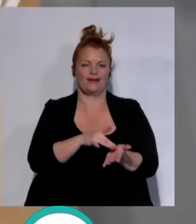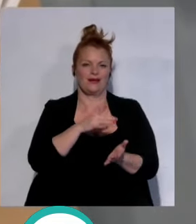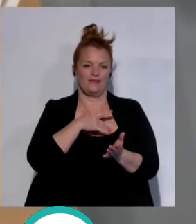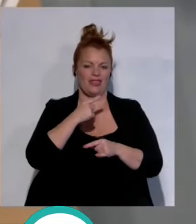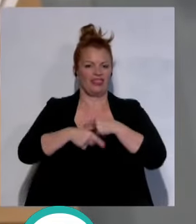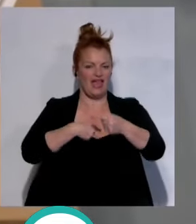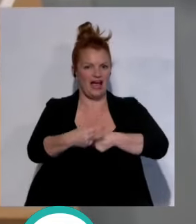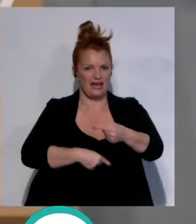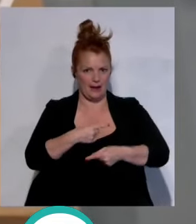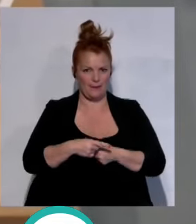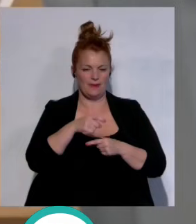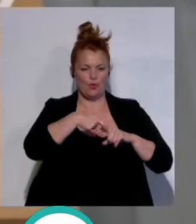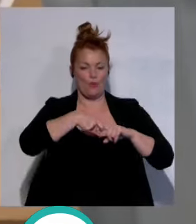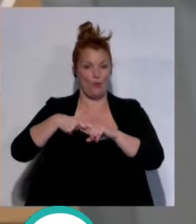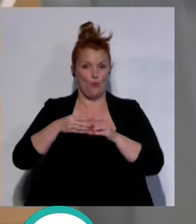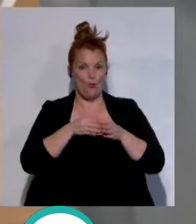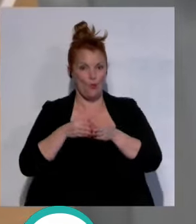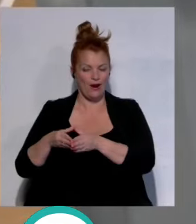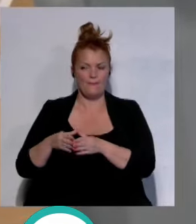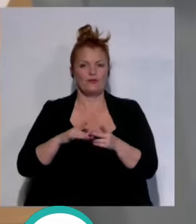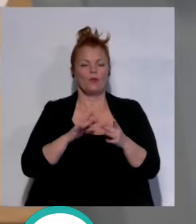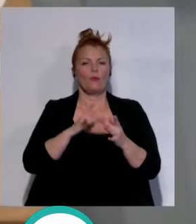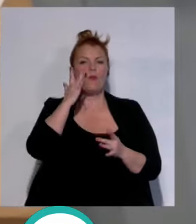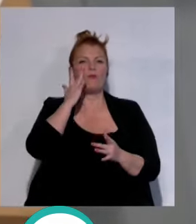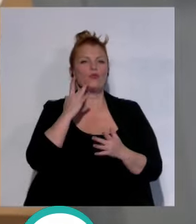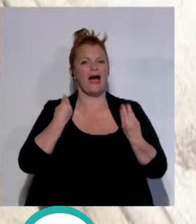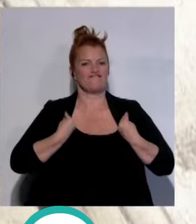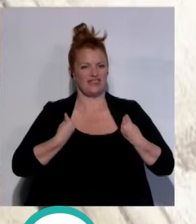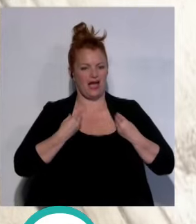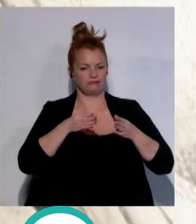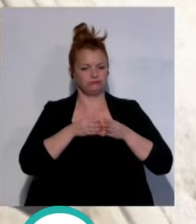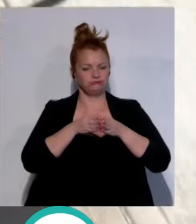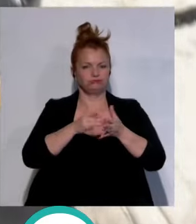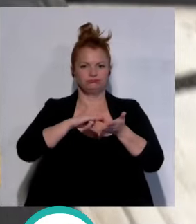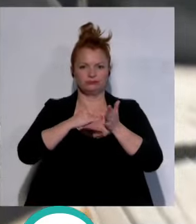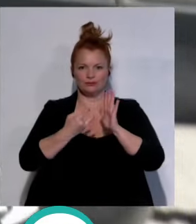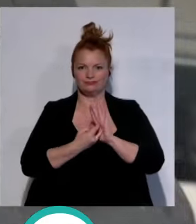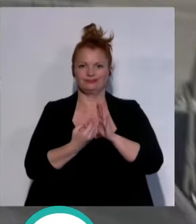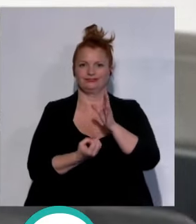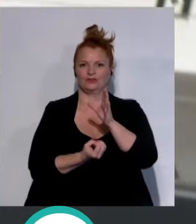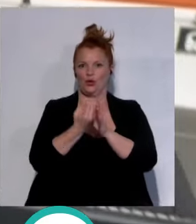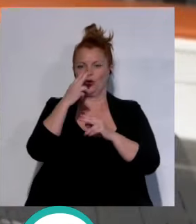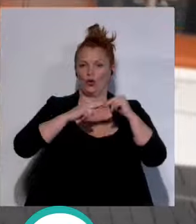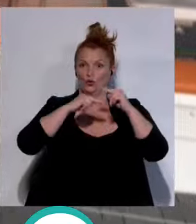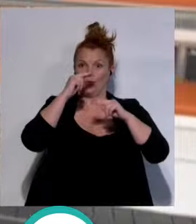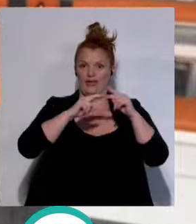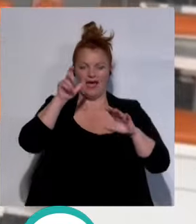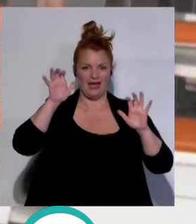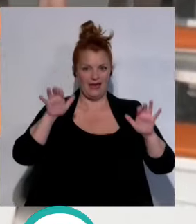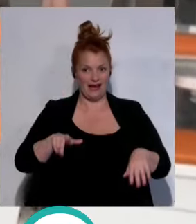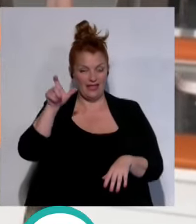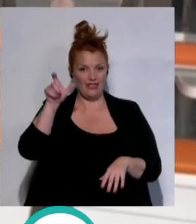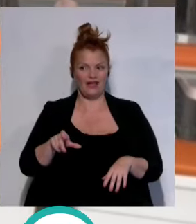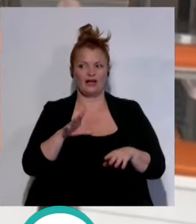donde permanece atracado se trata del pura vida una embarcación diseñada y construida en Cádiz que según su armador Javier Ramírez